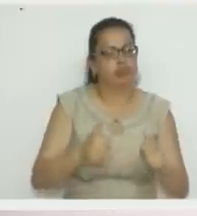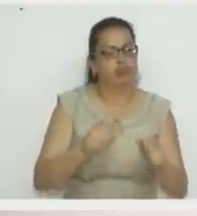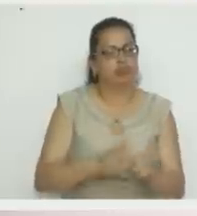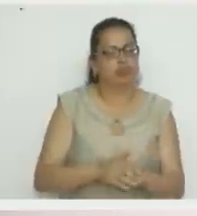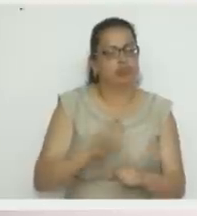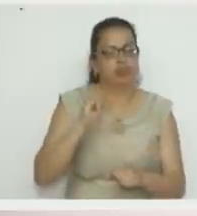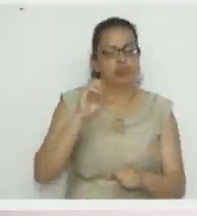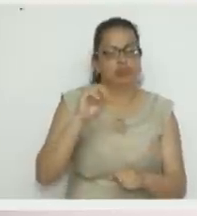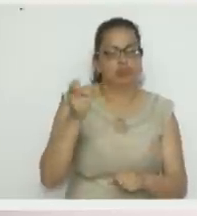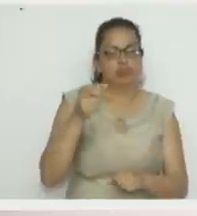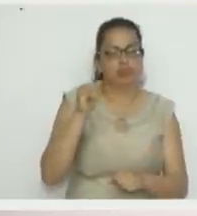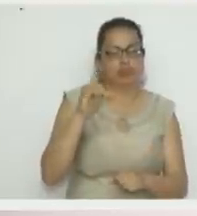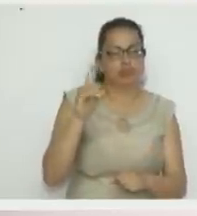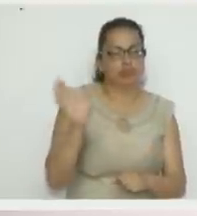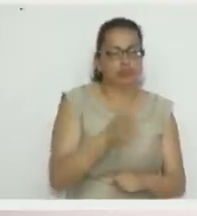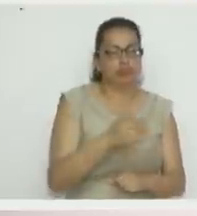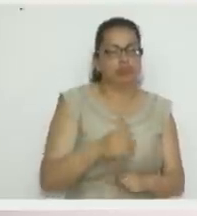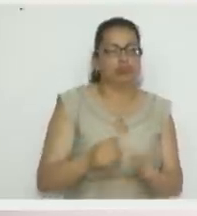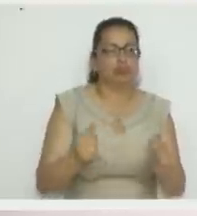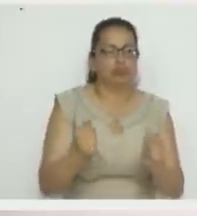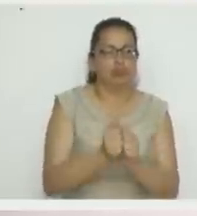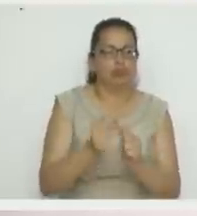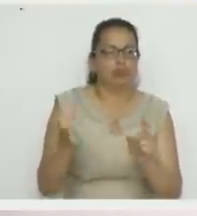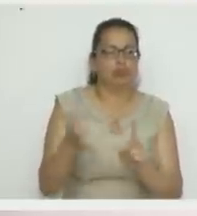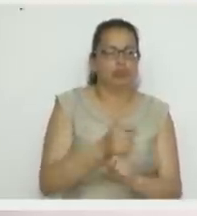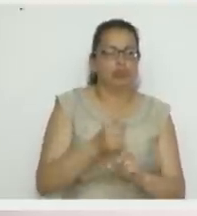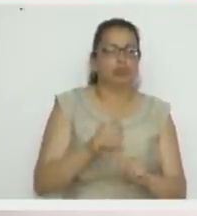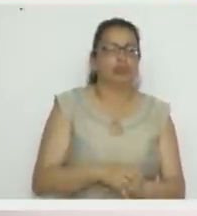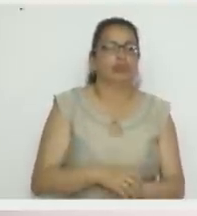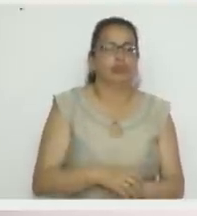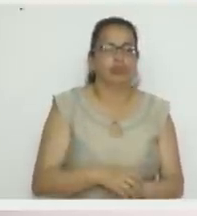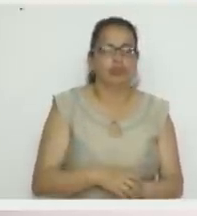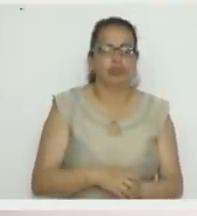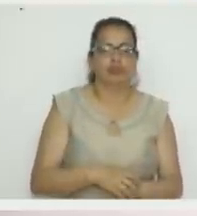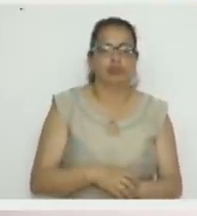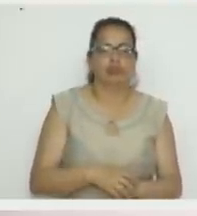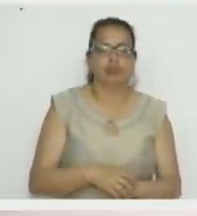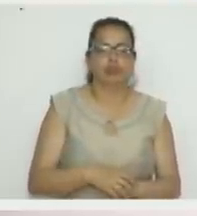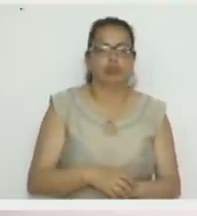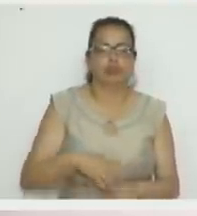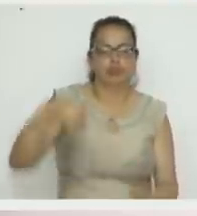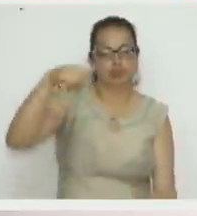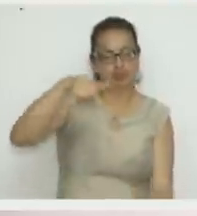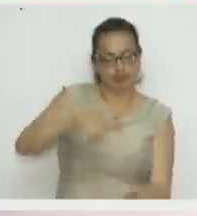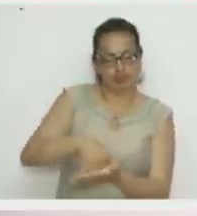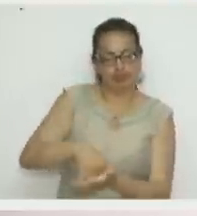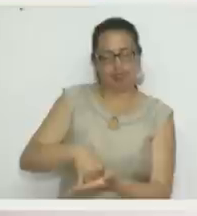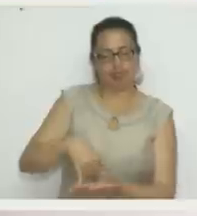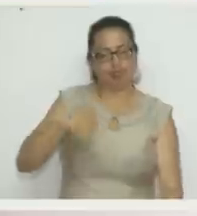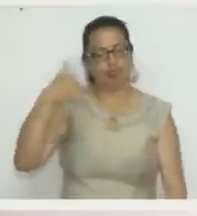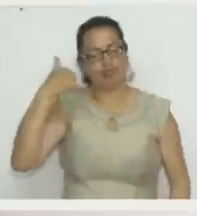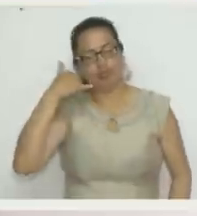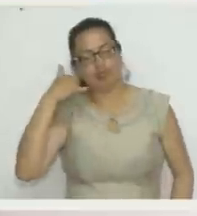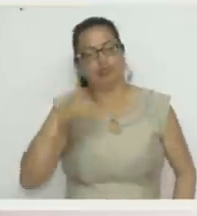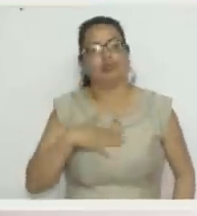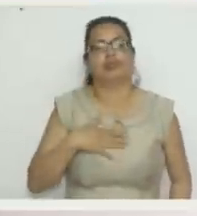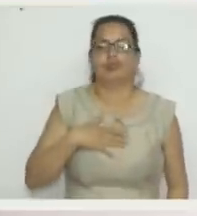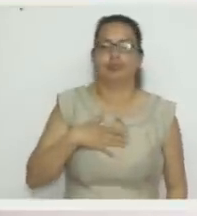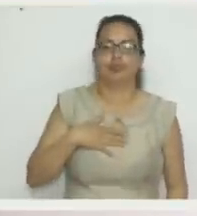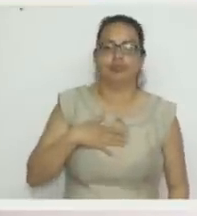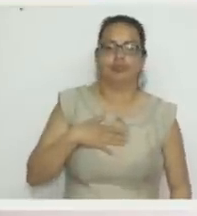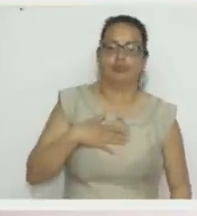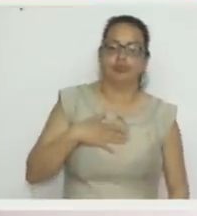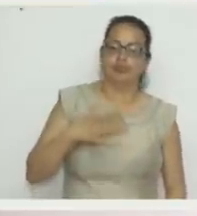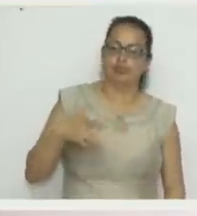con Ingrid Mercán. Ingrid, ¿cómo me le va? Sí, señor, ya que hay una llamada. Ah, sí. Y me va a